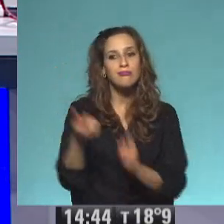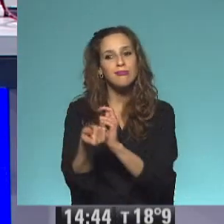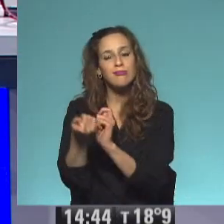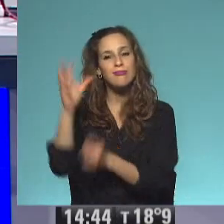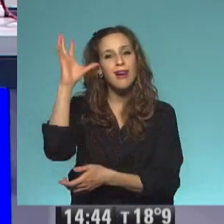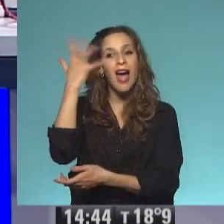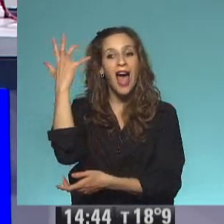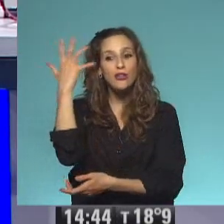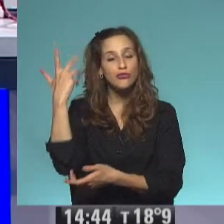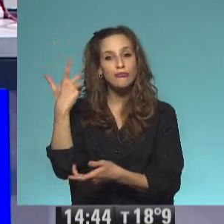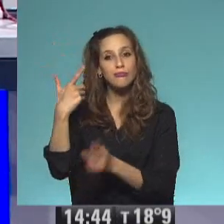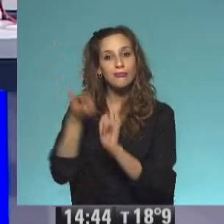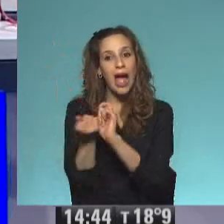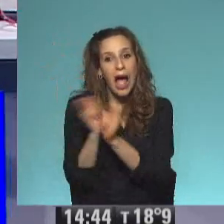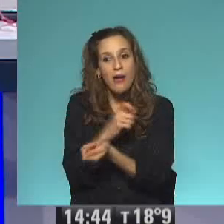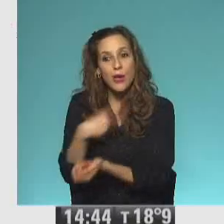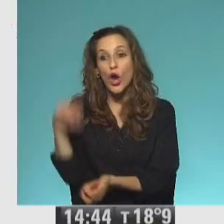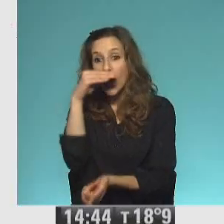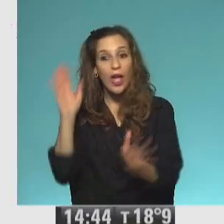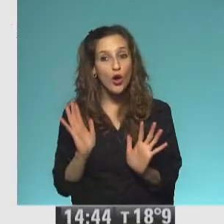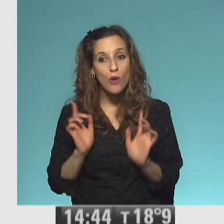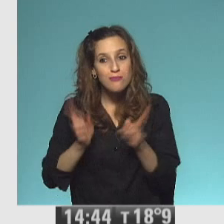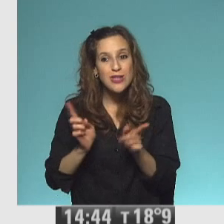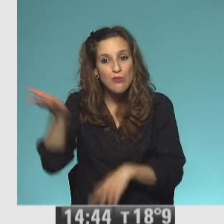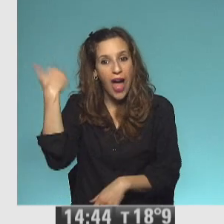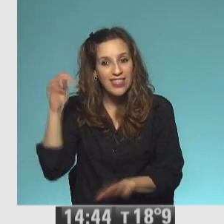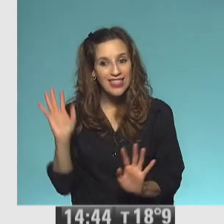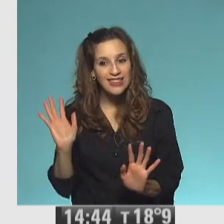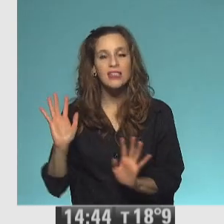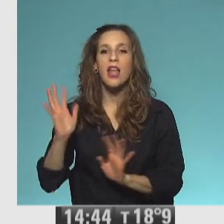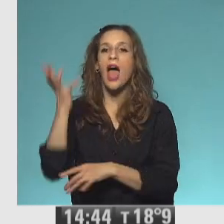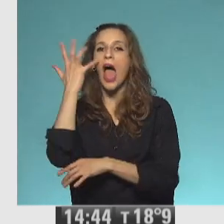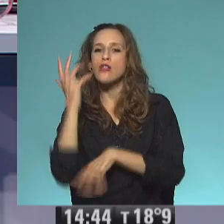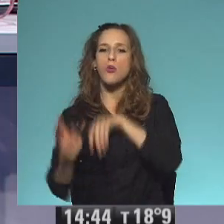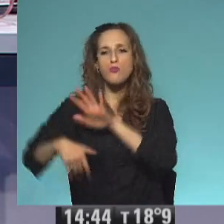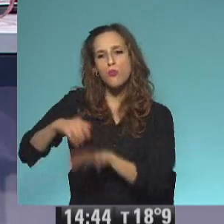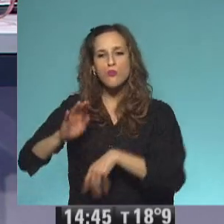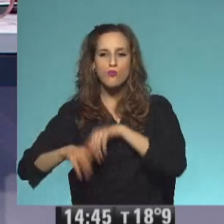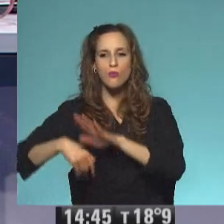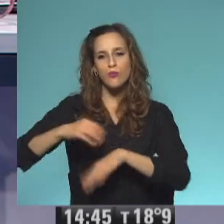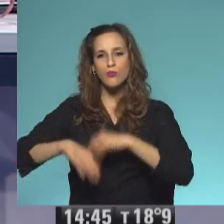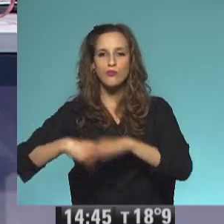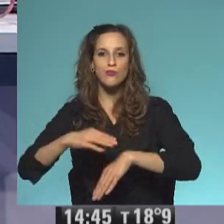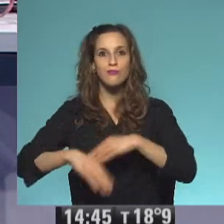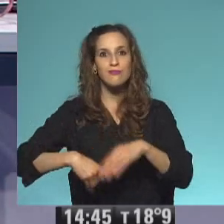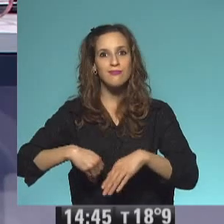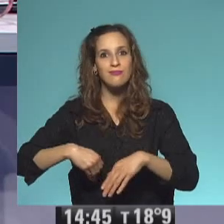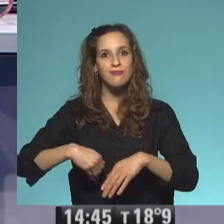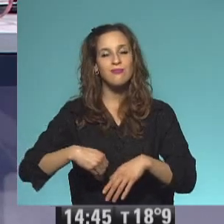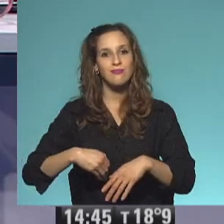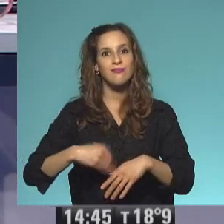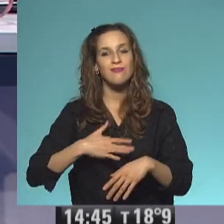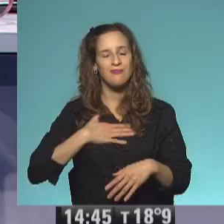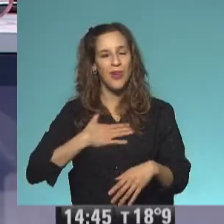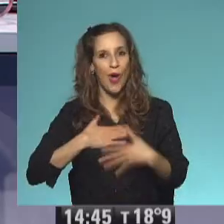y entonces bajó del árbol ronroneando. Luego Winnie agitó una, otra y otra vez